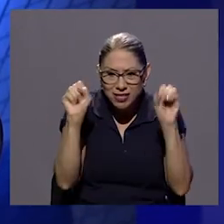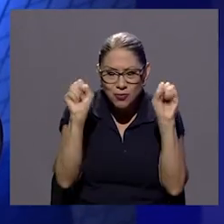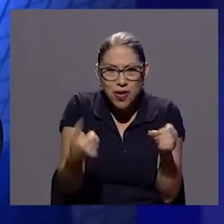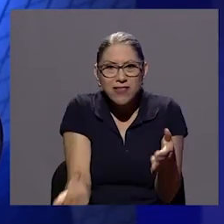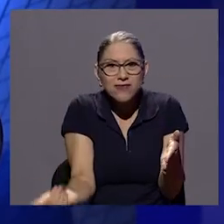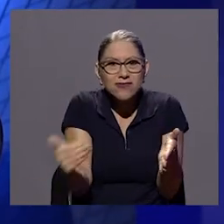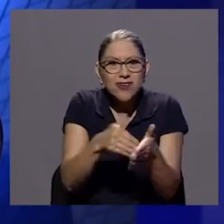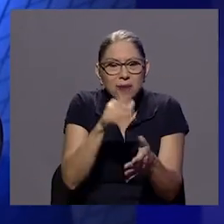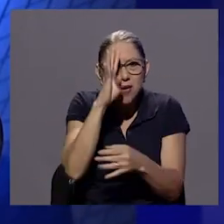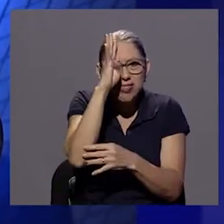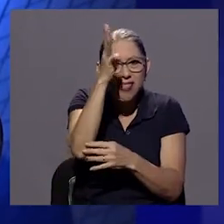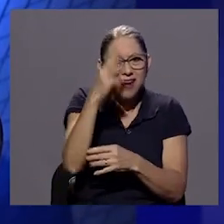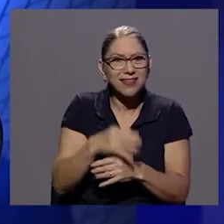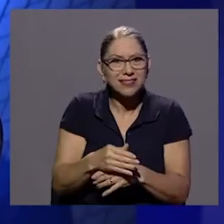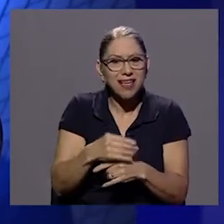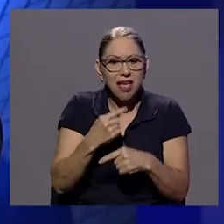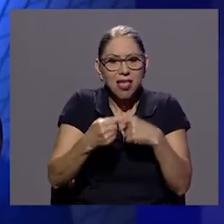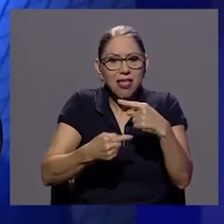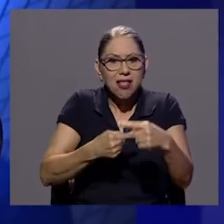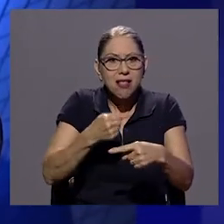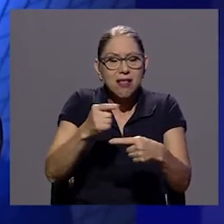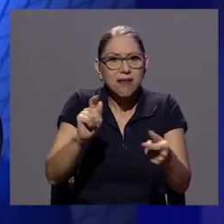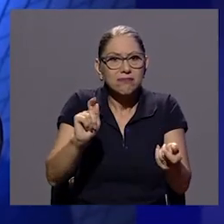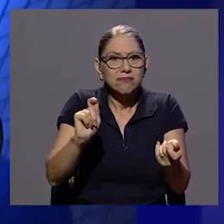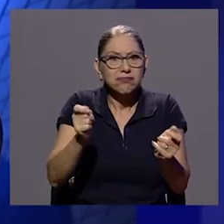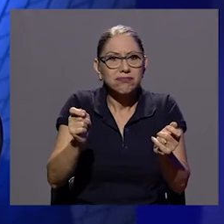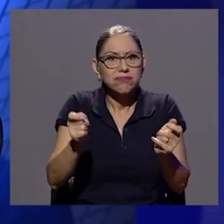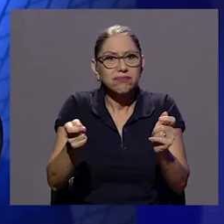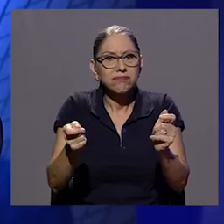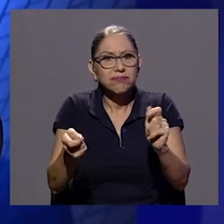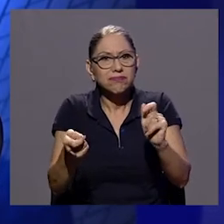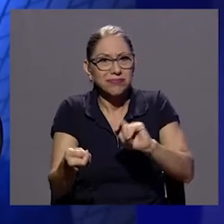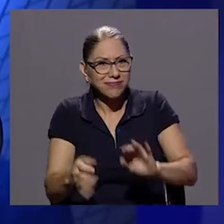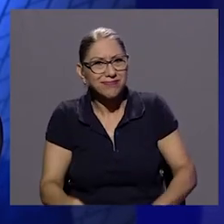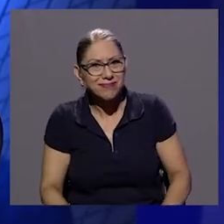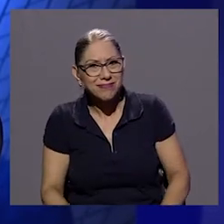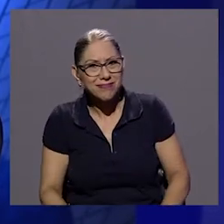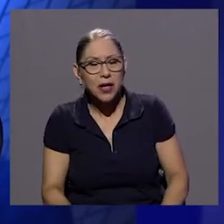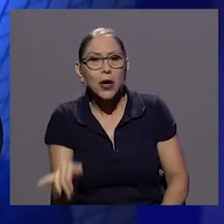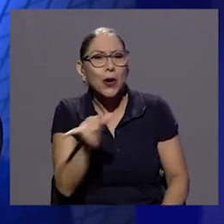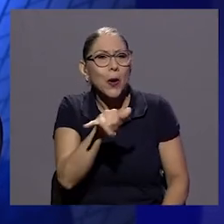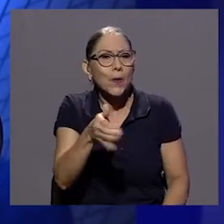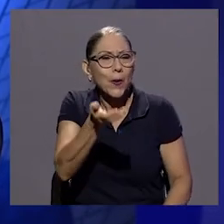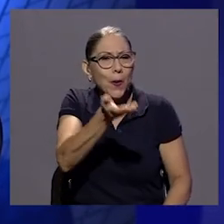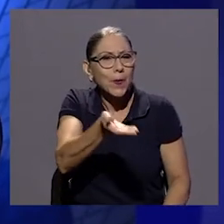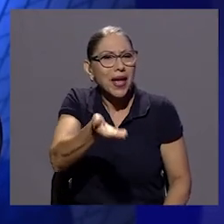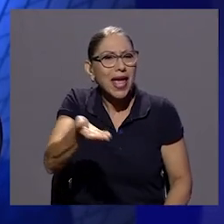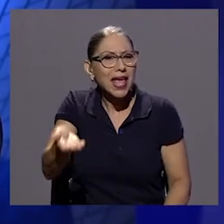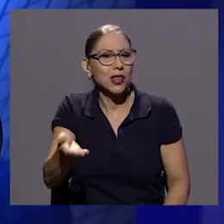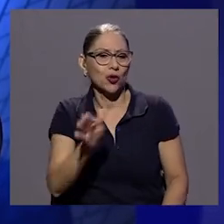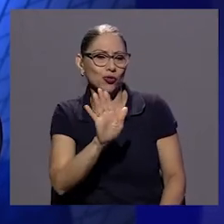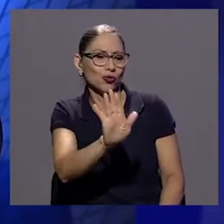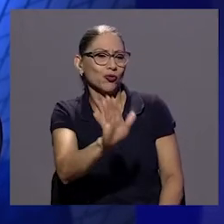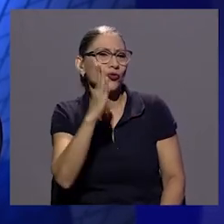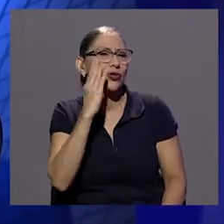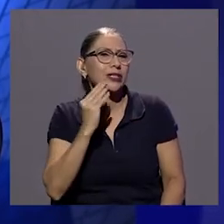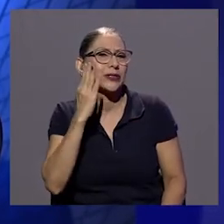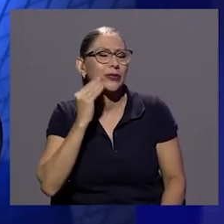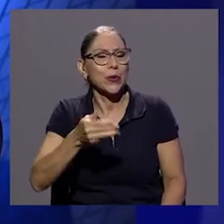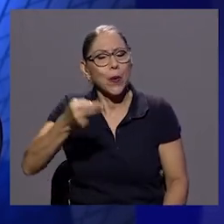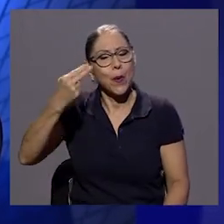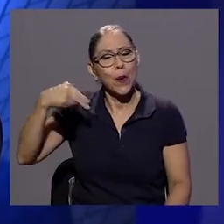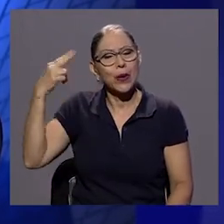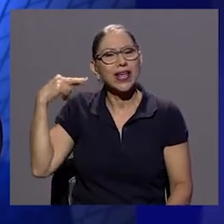y de irse transformando ¿verdad? como como como los objetos también y sus historias y lo que representan ¿verdad?